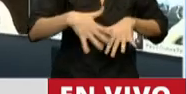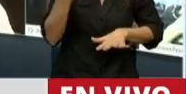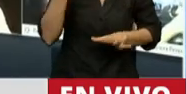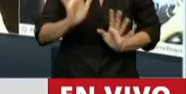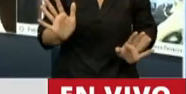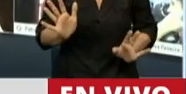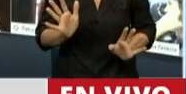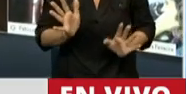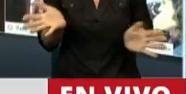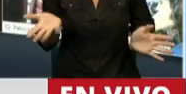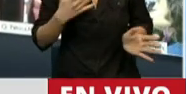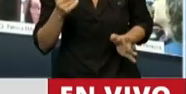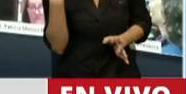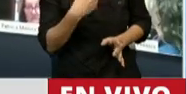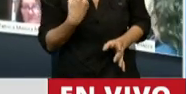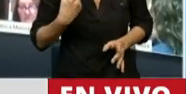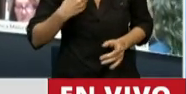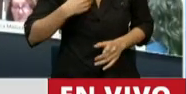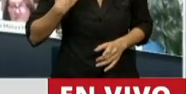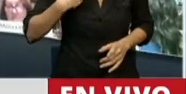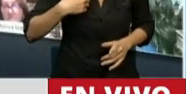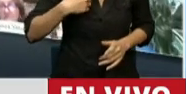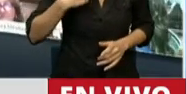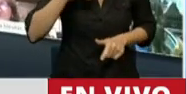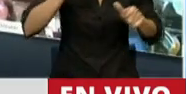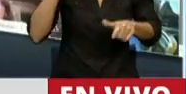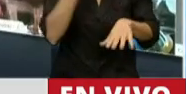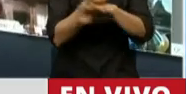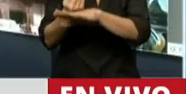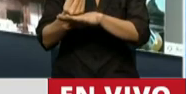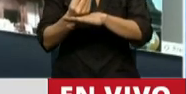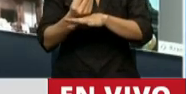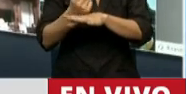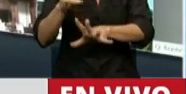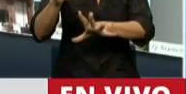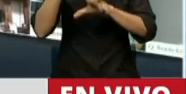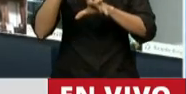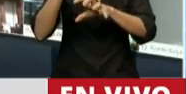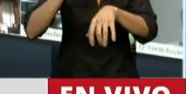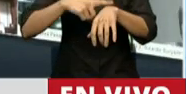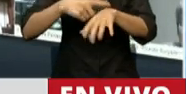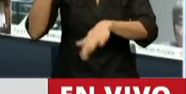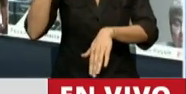solemos recordar más las caídas que cuando nos hemos levantado y tiene razón. Entonces, yo quiero cerrar